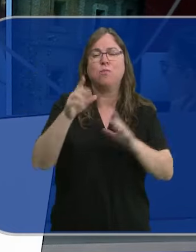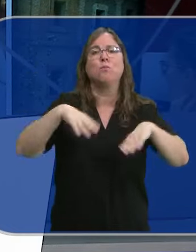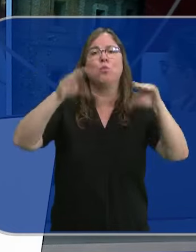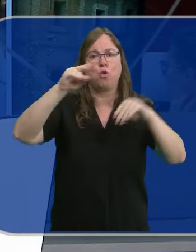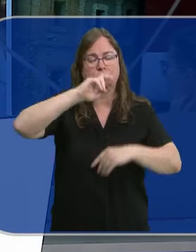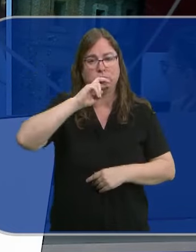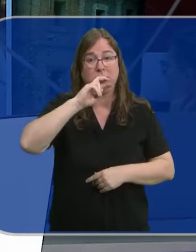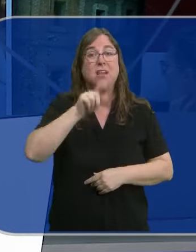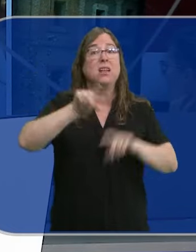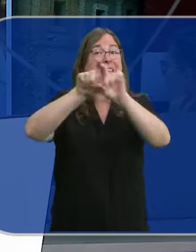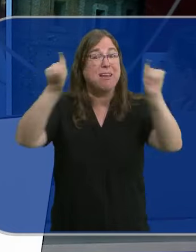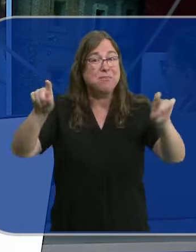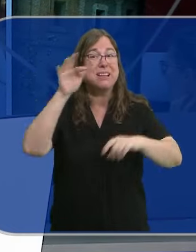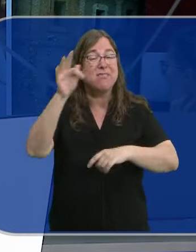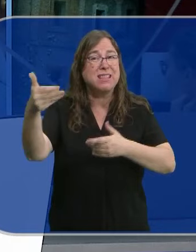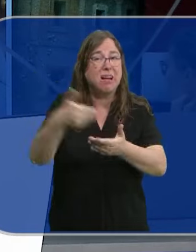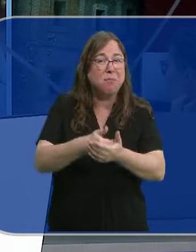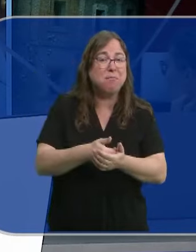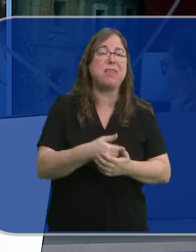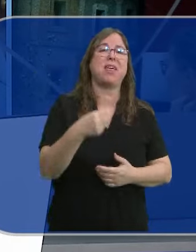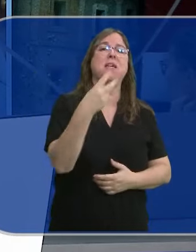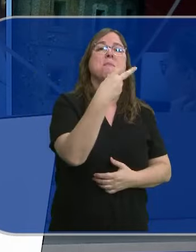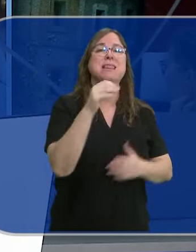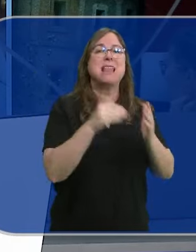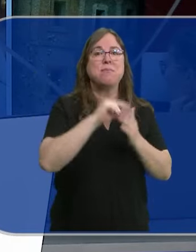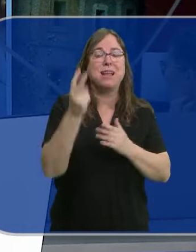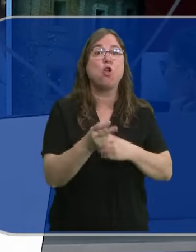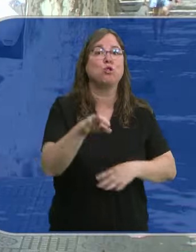casi 20.000 euros en chocolates y en un horno. Luis Ángel Rozas.